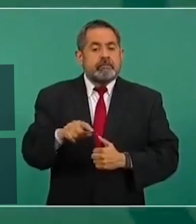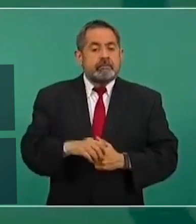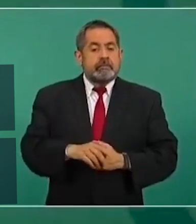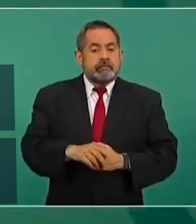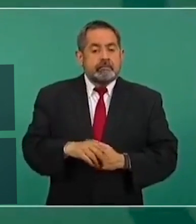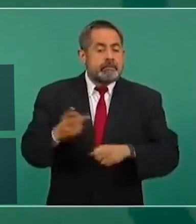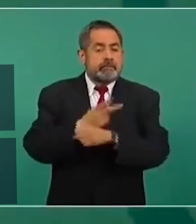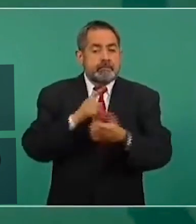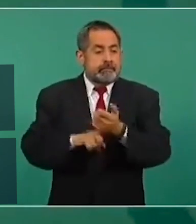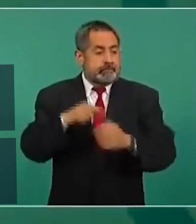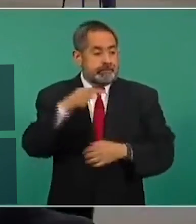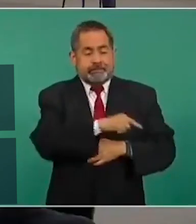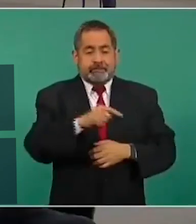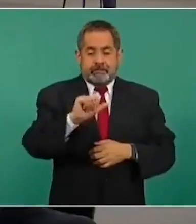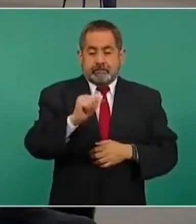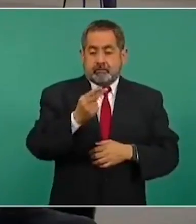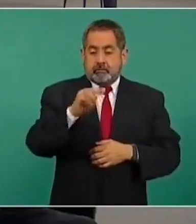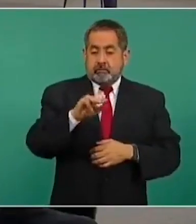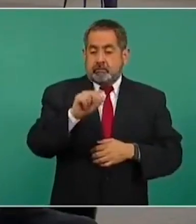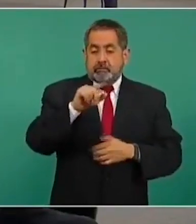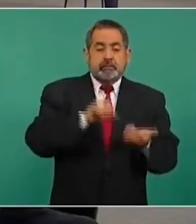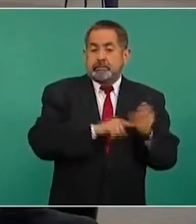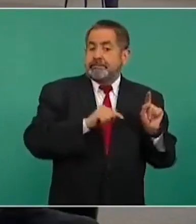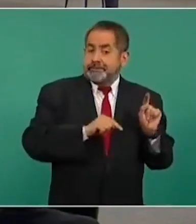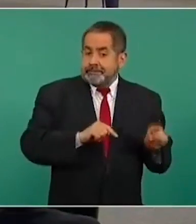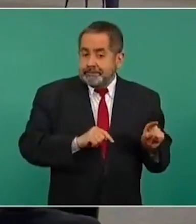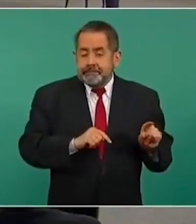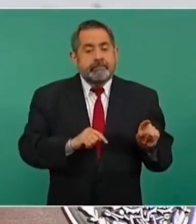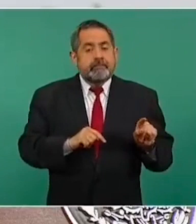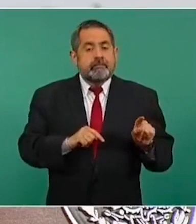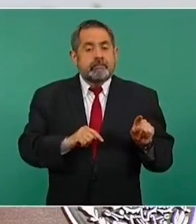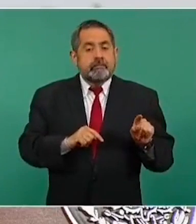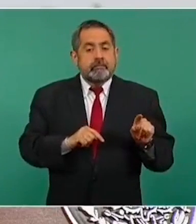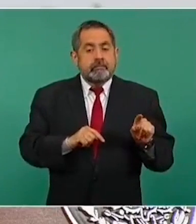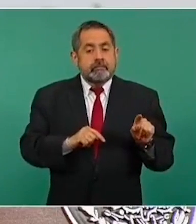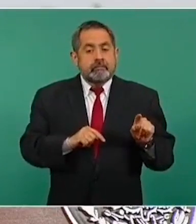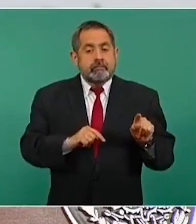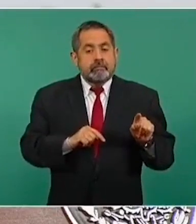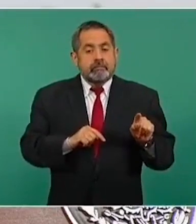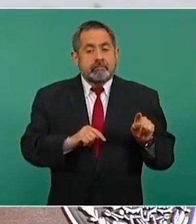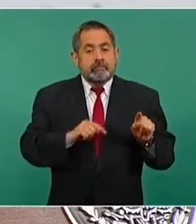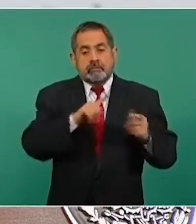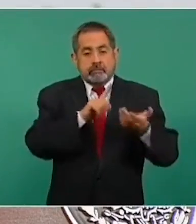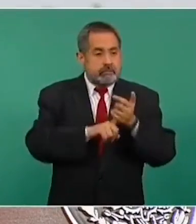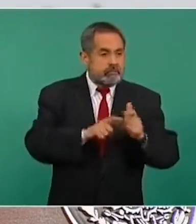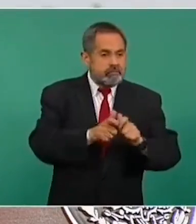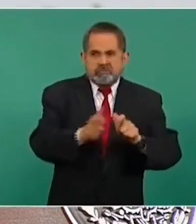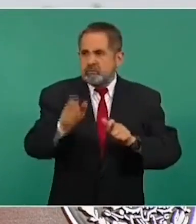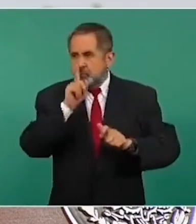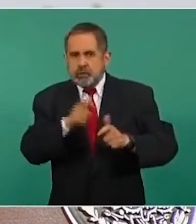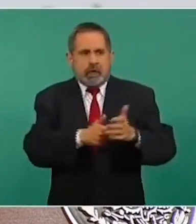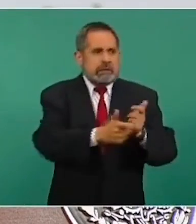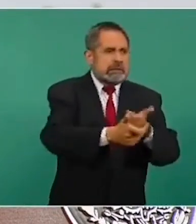Resulta que Ahumada tenía penetrado todo el gobierno,